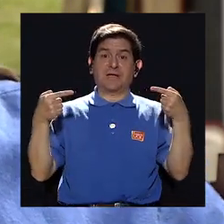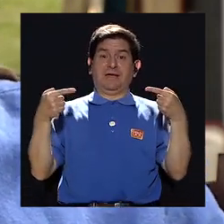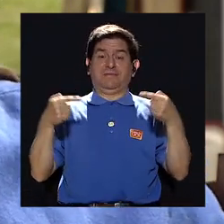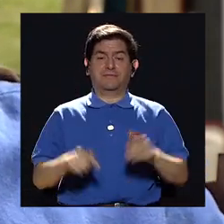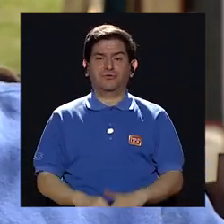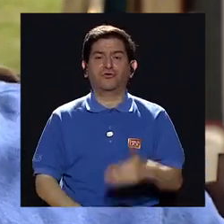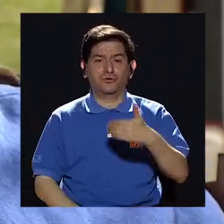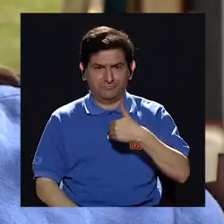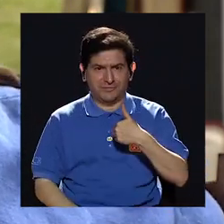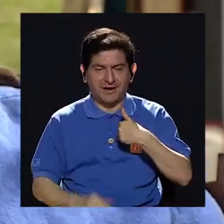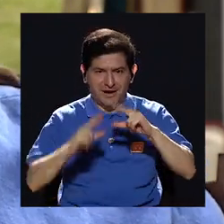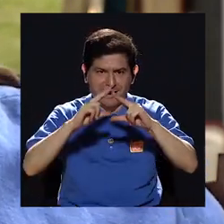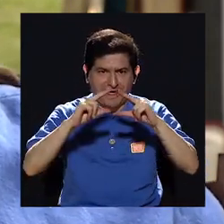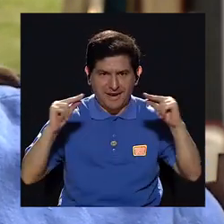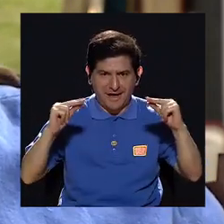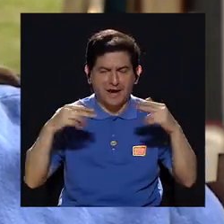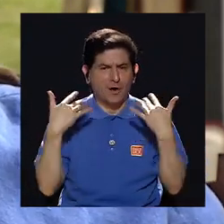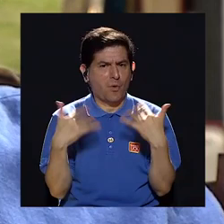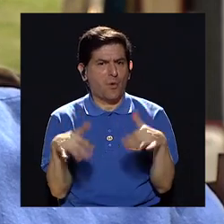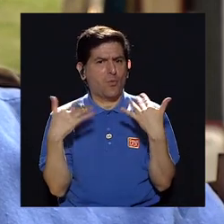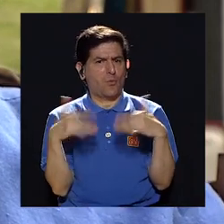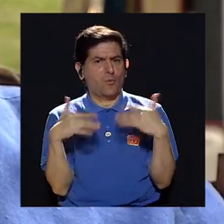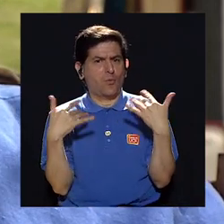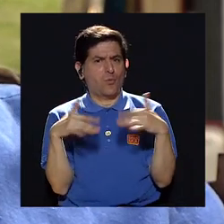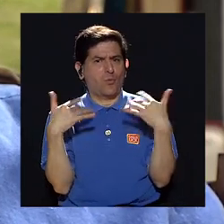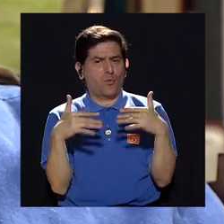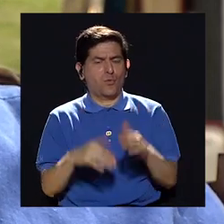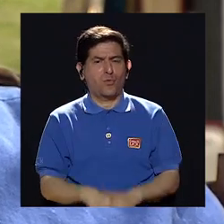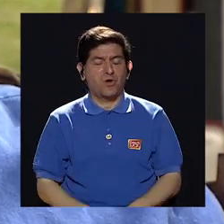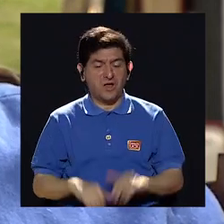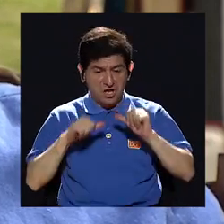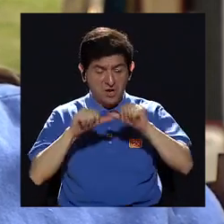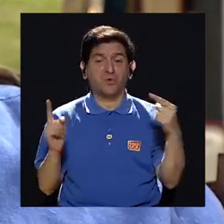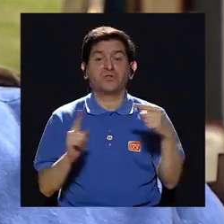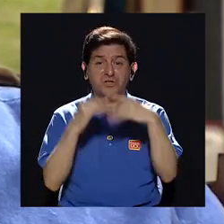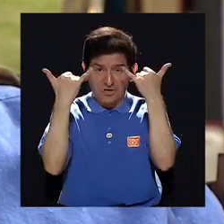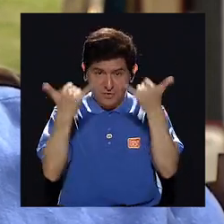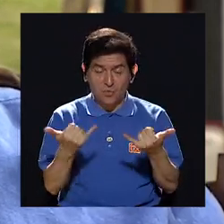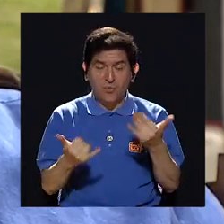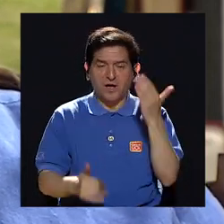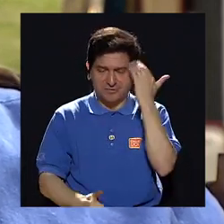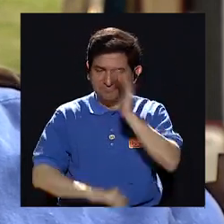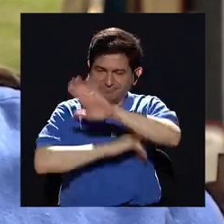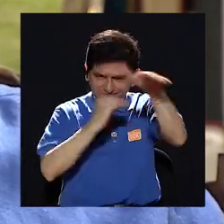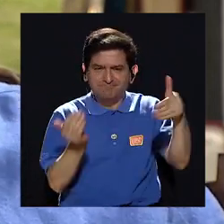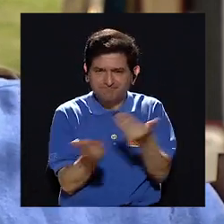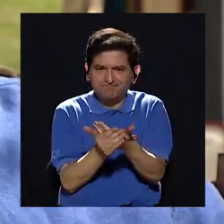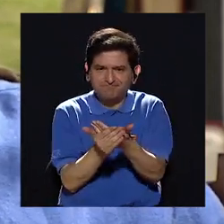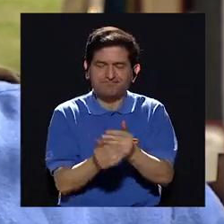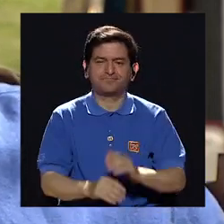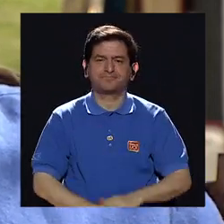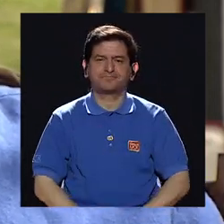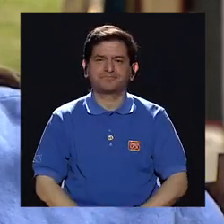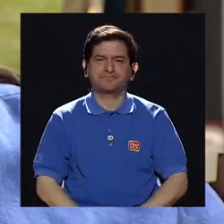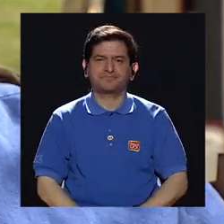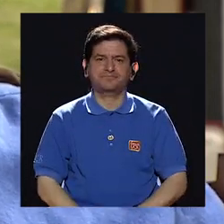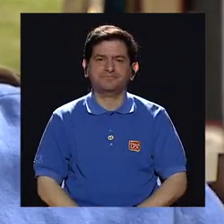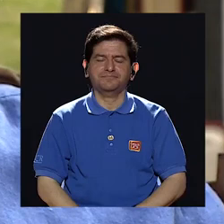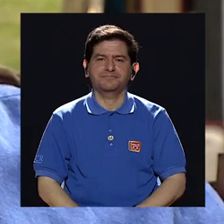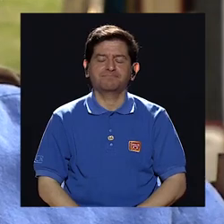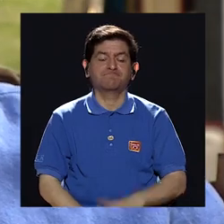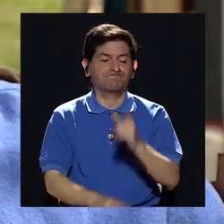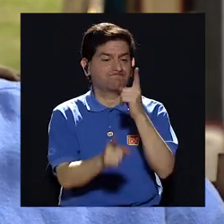Nicaragua muy grande que subsiste al día de hoy, como todos sabemos. Entonces,